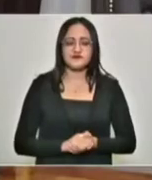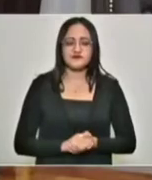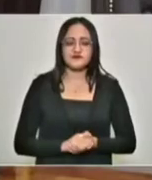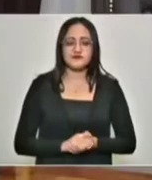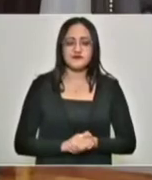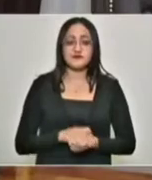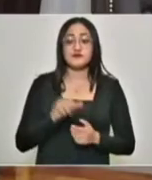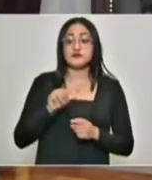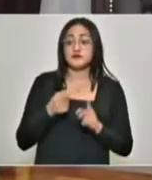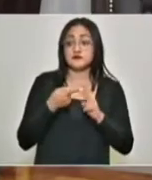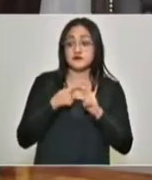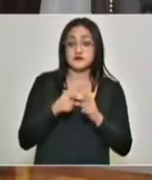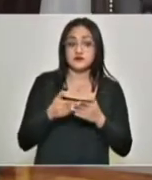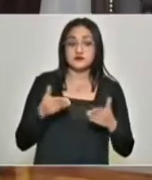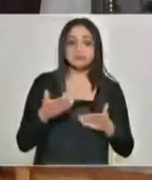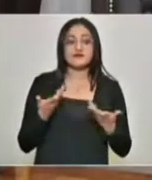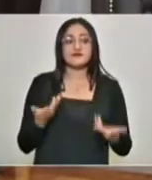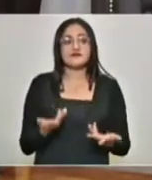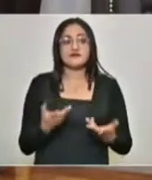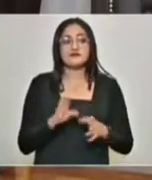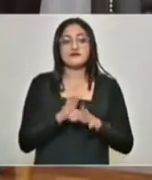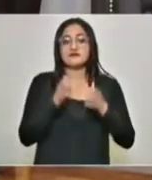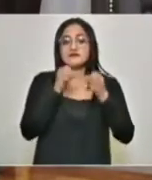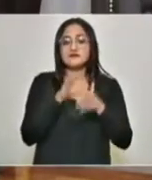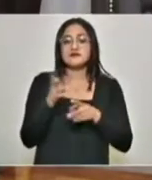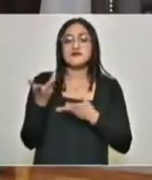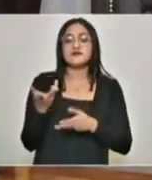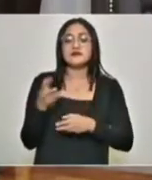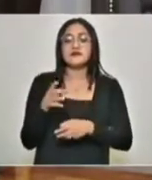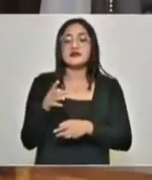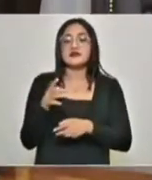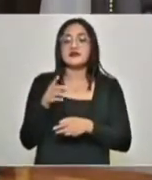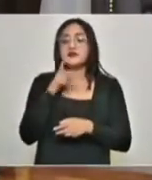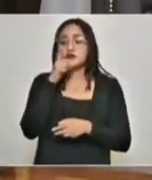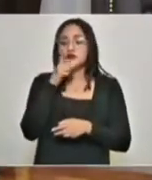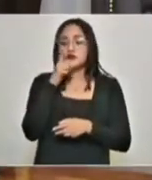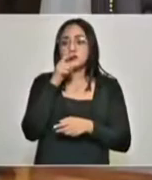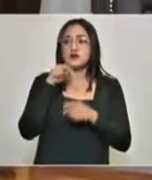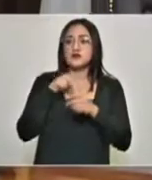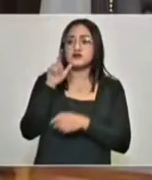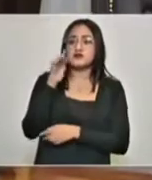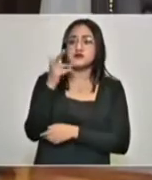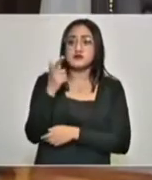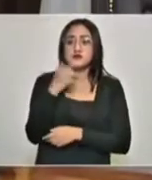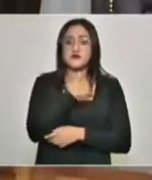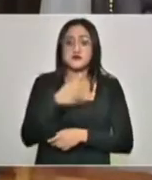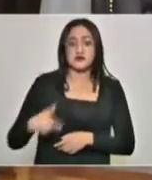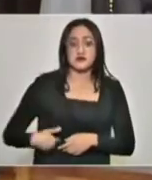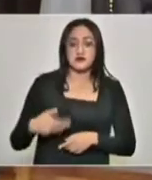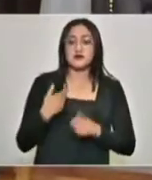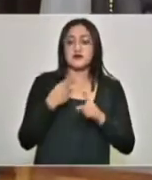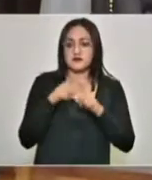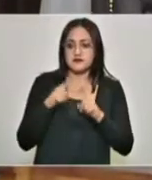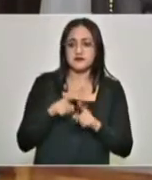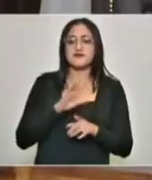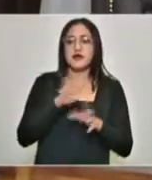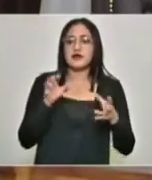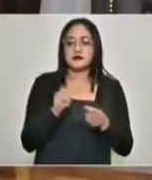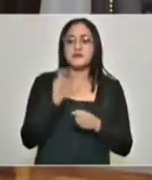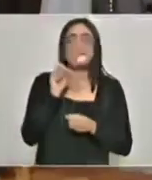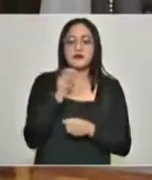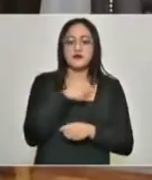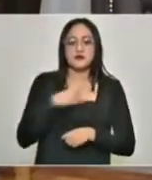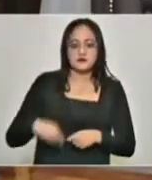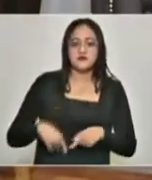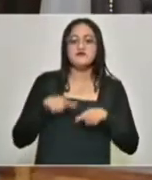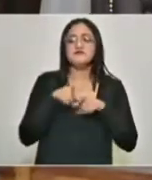En un principio se había perdido la energía eléctrica en 57 municipios, ya fue recuperada en 20 de ellos,